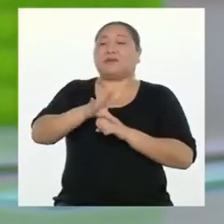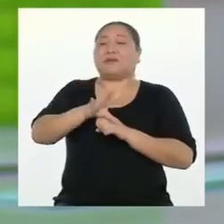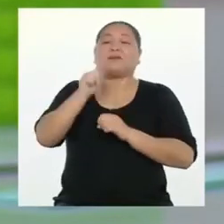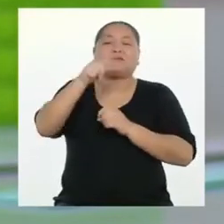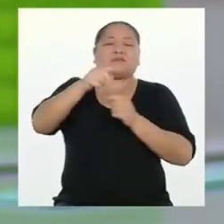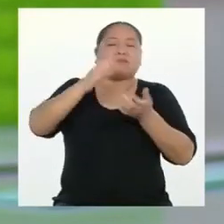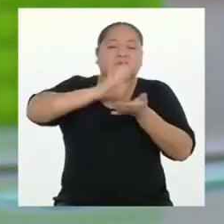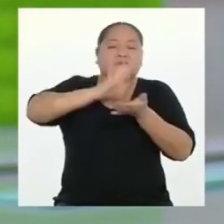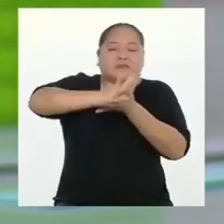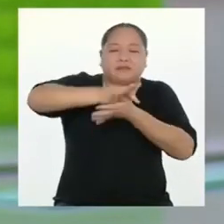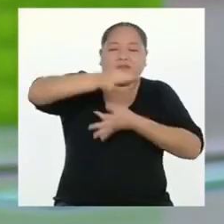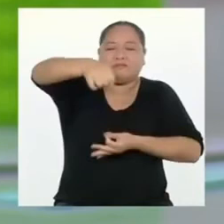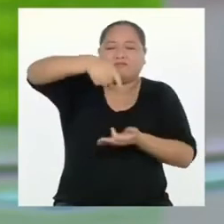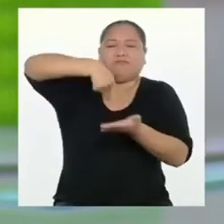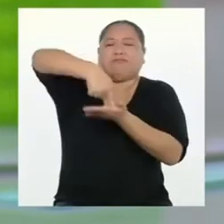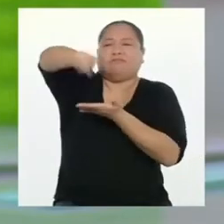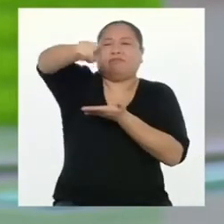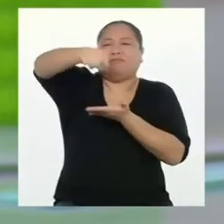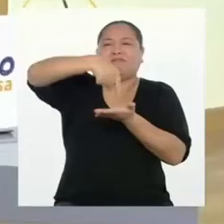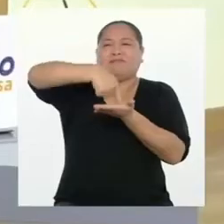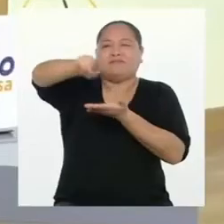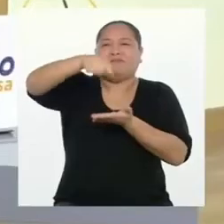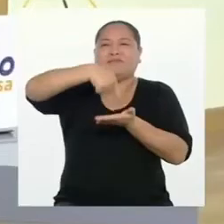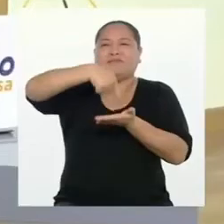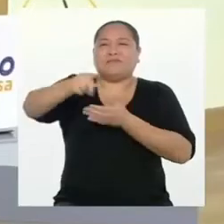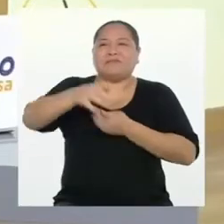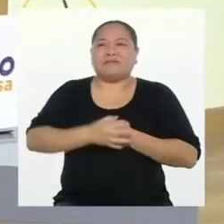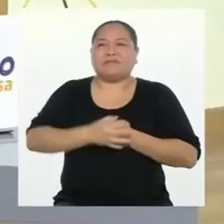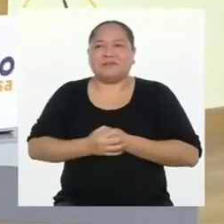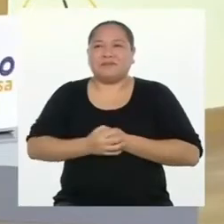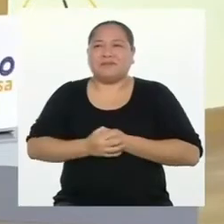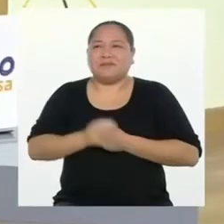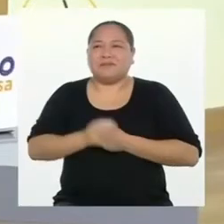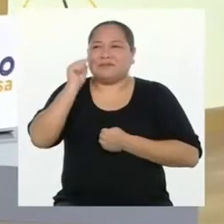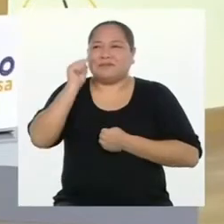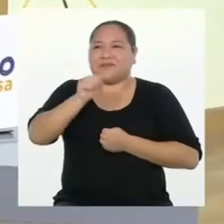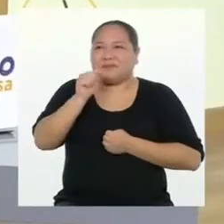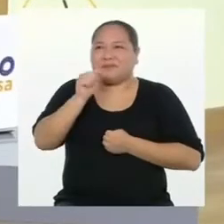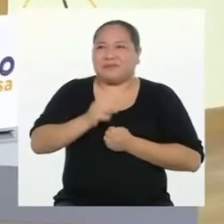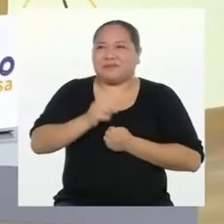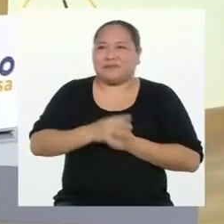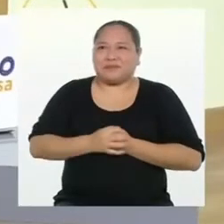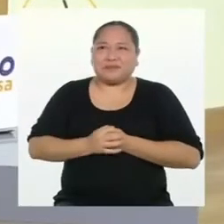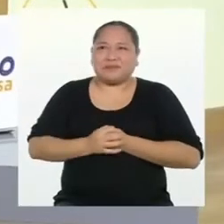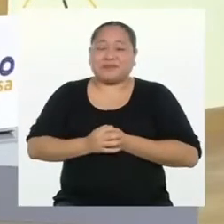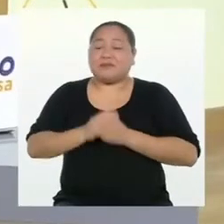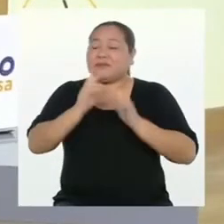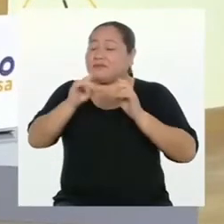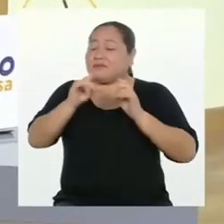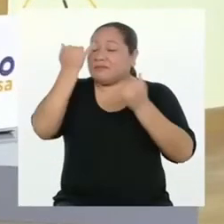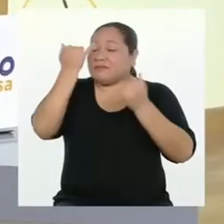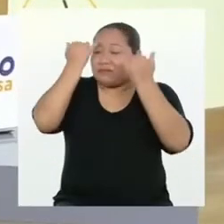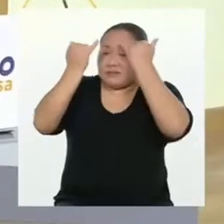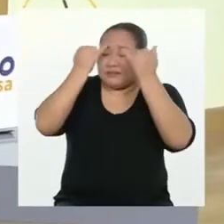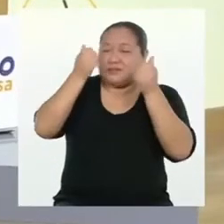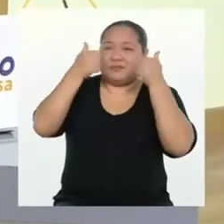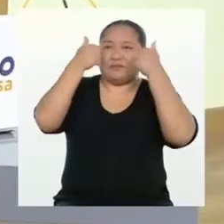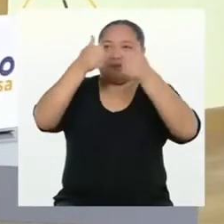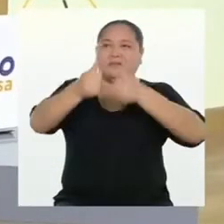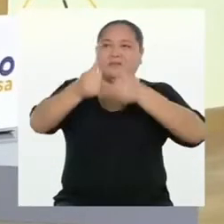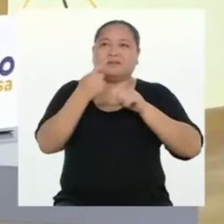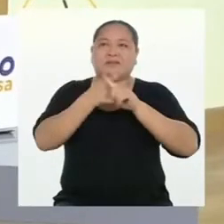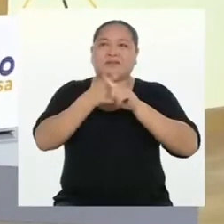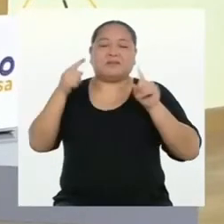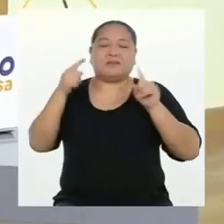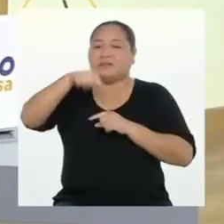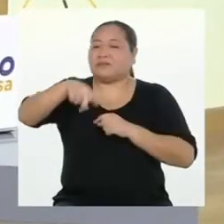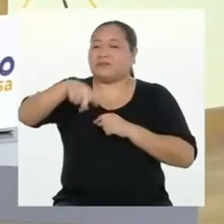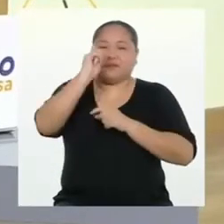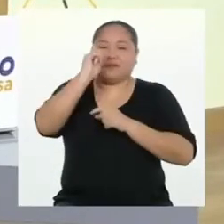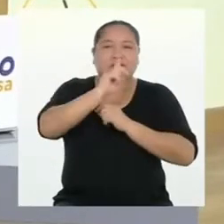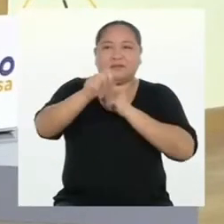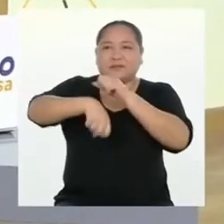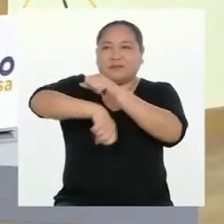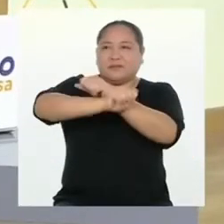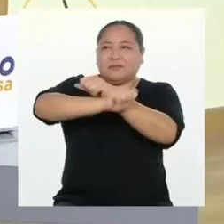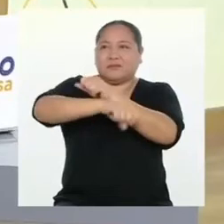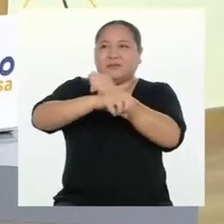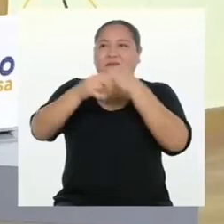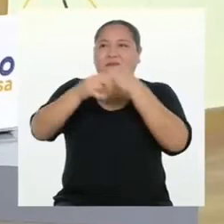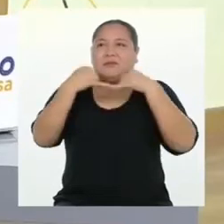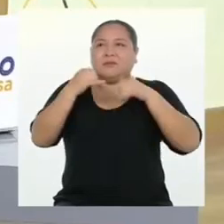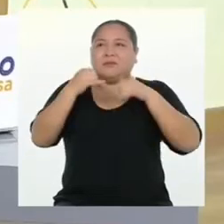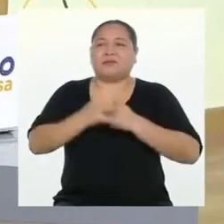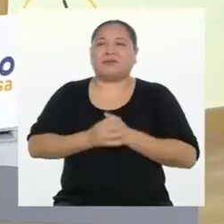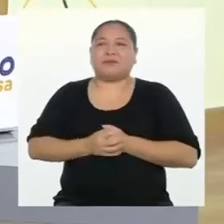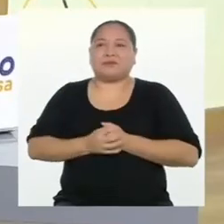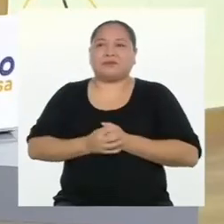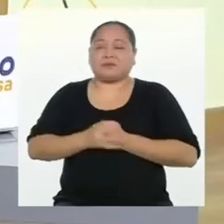mandas a roja y expulsado. Quizás eso sea una buena idea, tocino, pero esto no es un partido de fútbol. Es algo